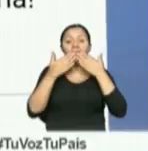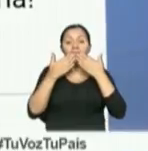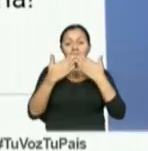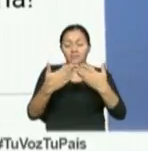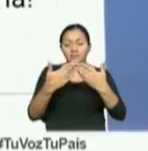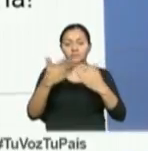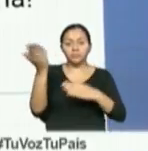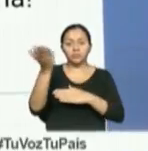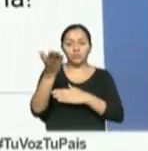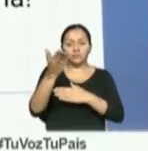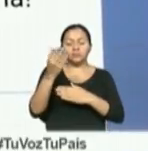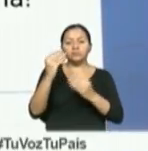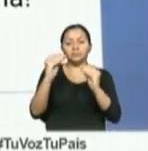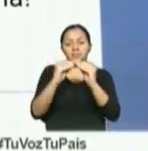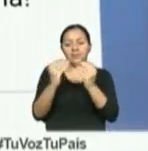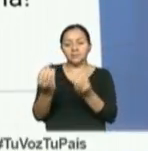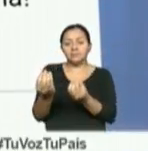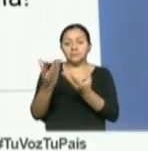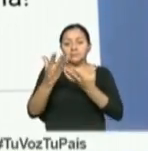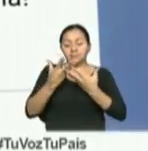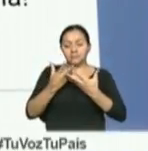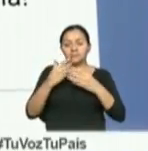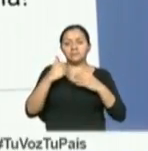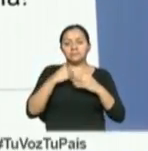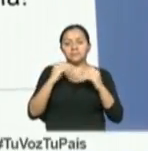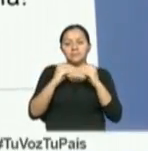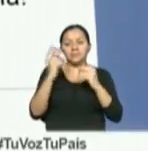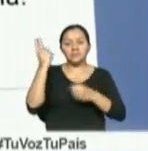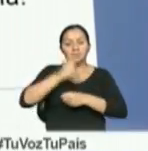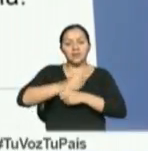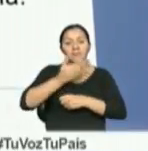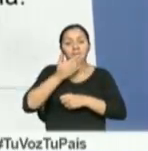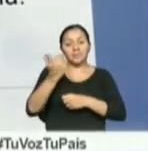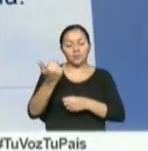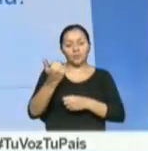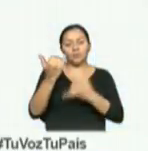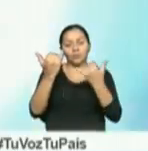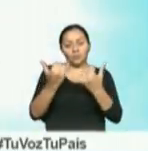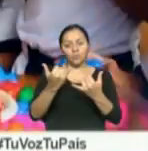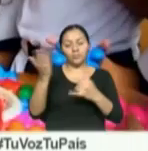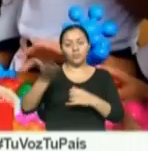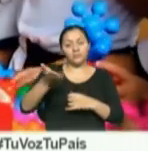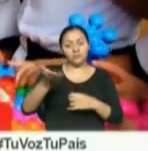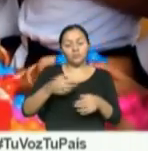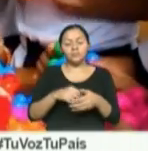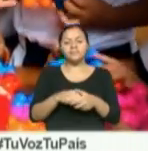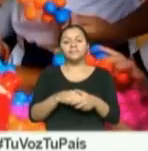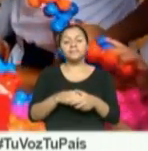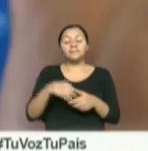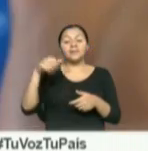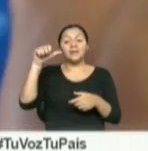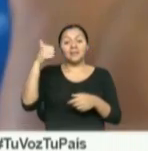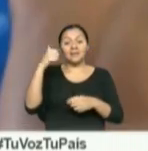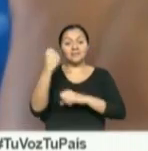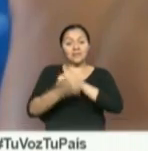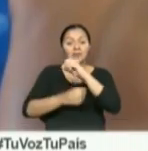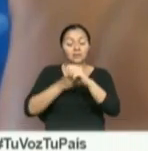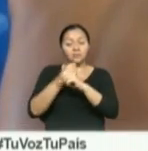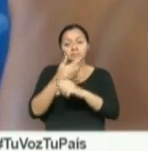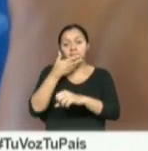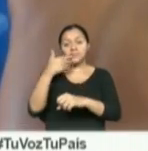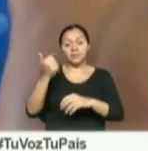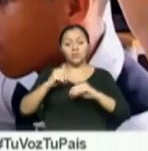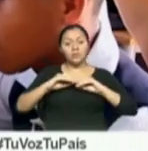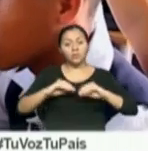alumbra nuestra vida y la llena de estrellas. Feliz día a los maestros de la patria. En estos 10 últimos años, la educación